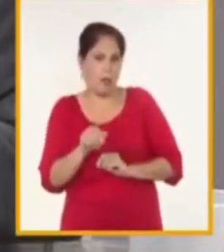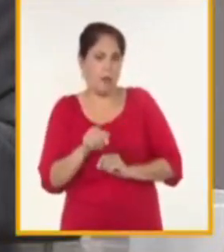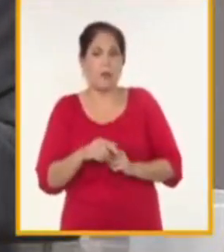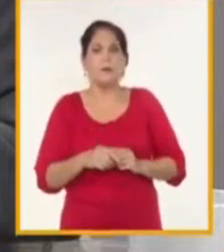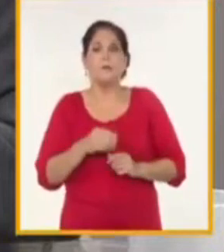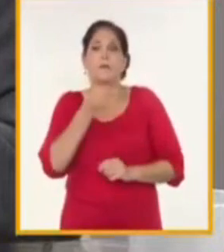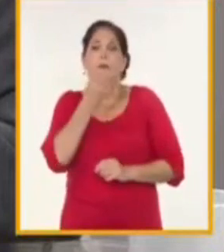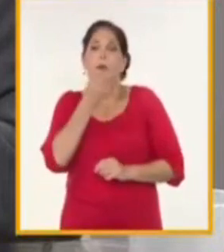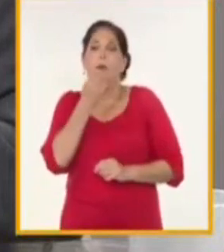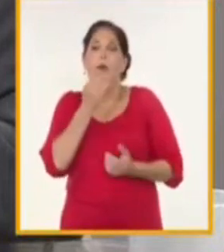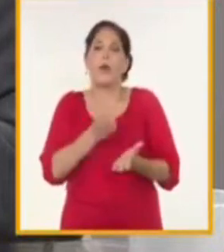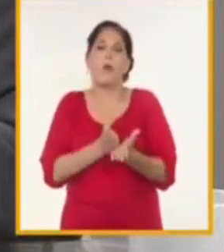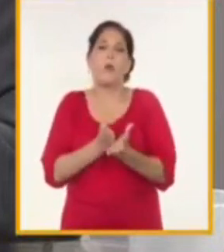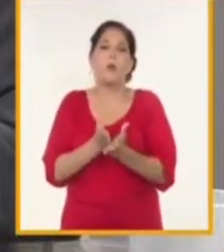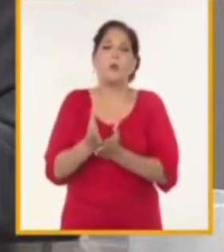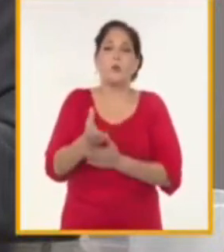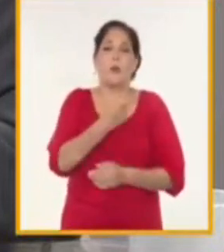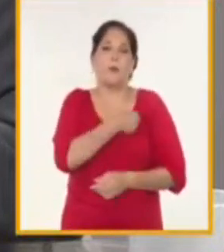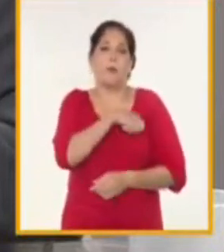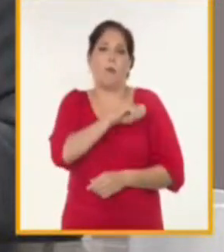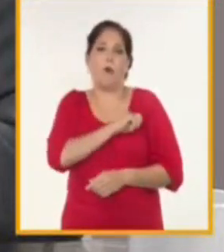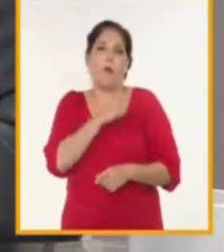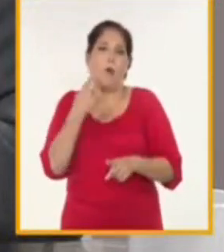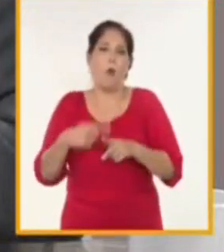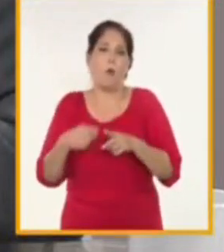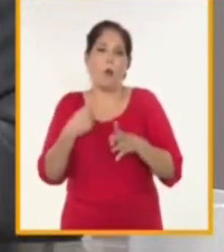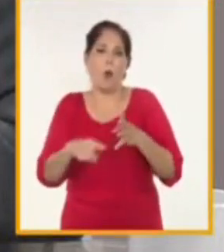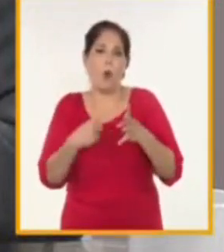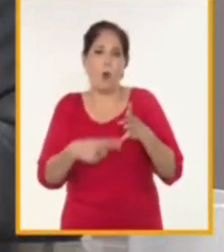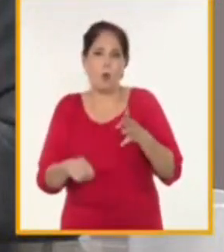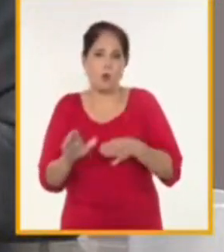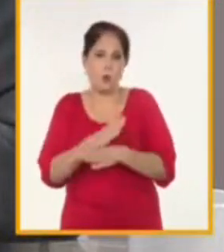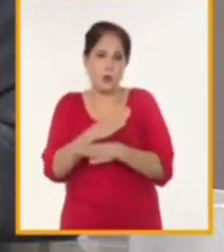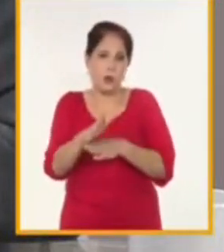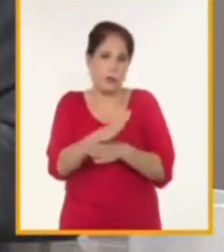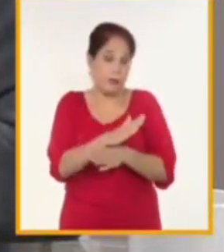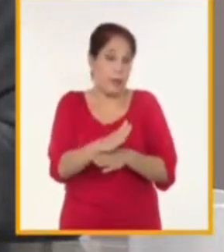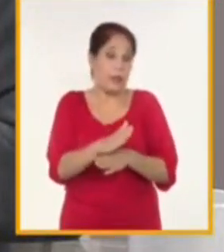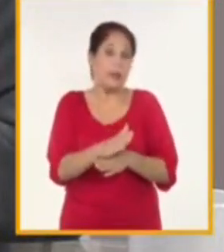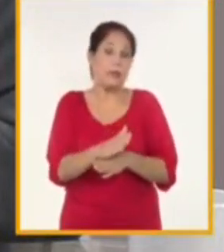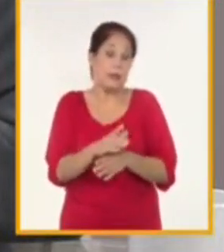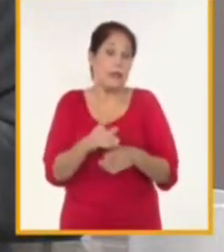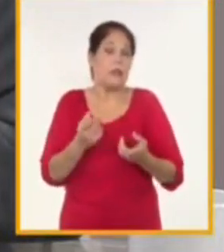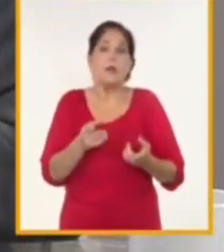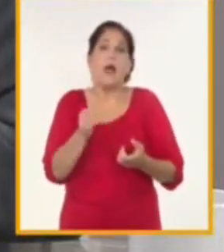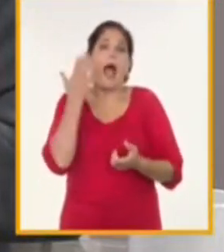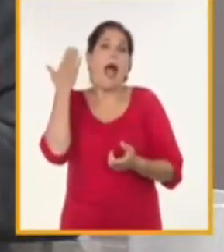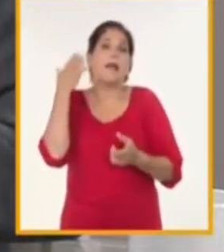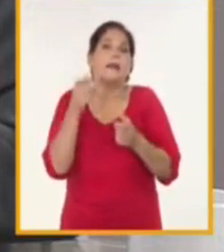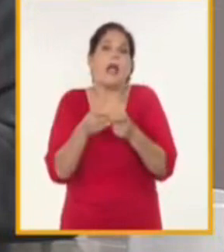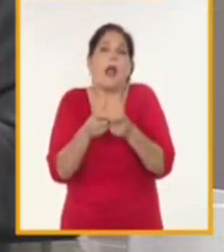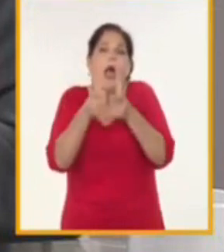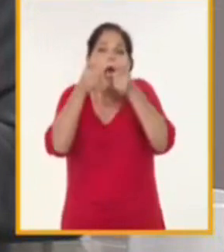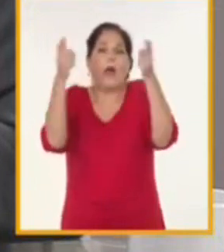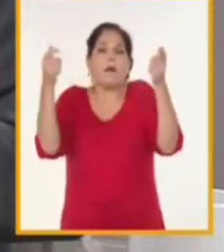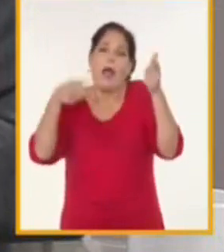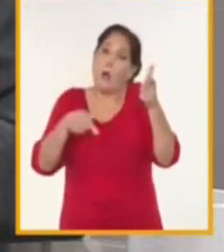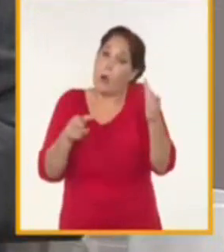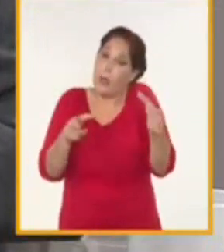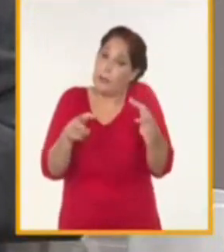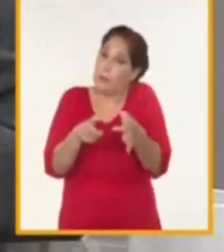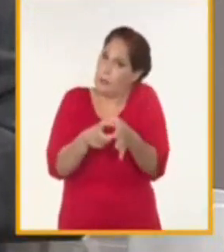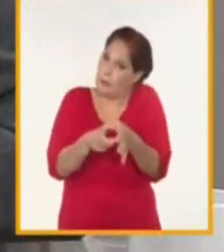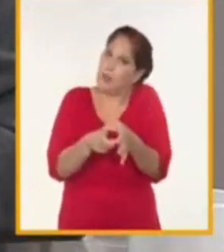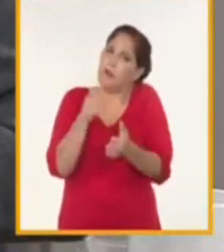a permitir continuar llegando a la población con otros productos, aunque no en la magnitud que todavía se demanda porque